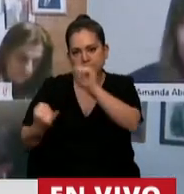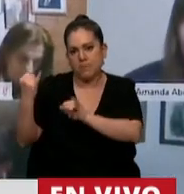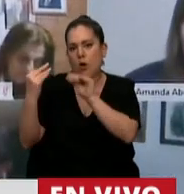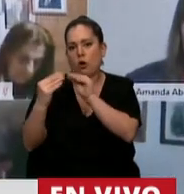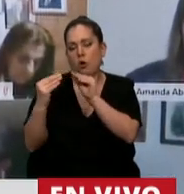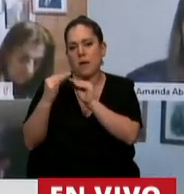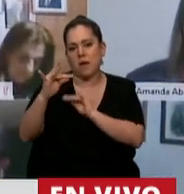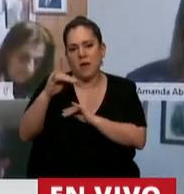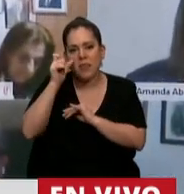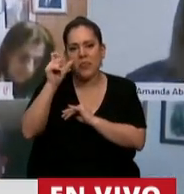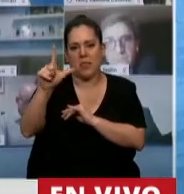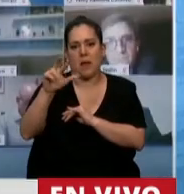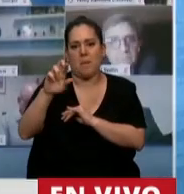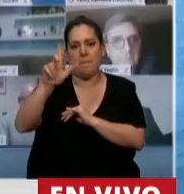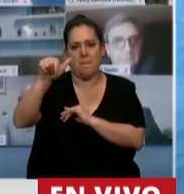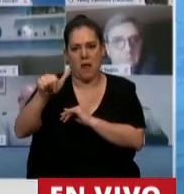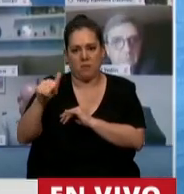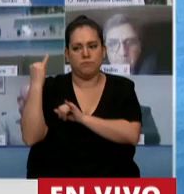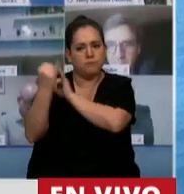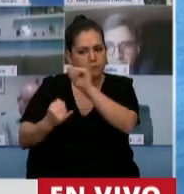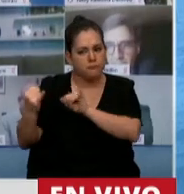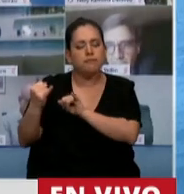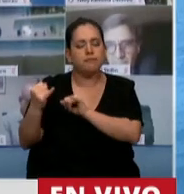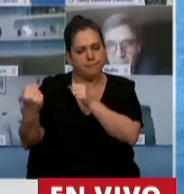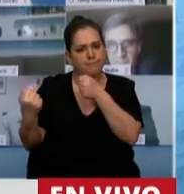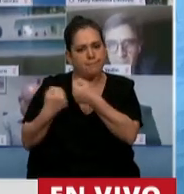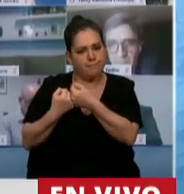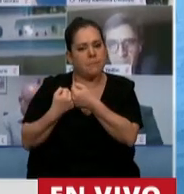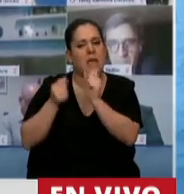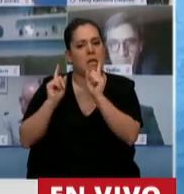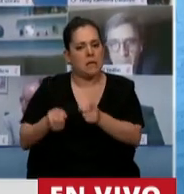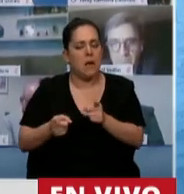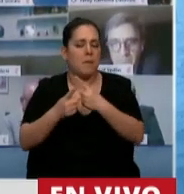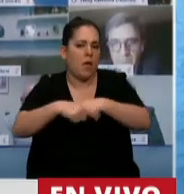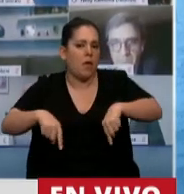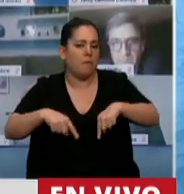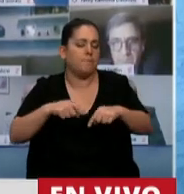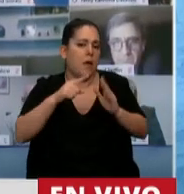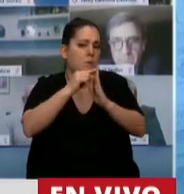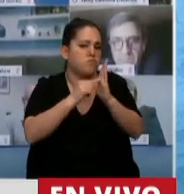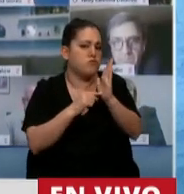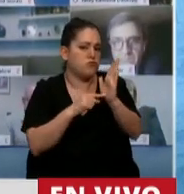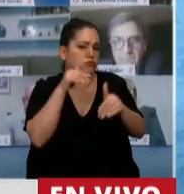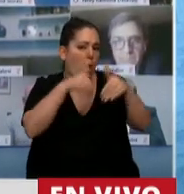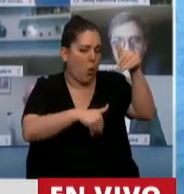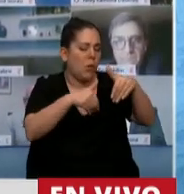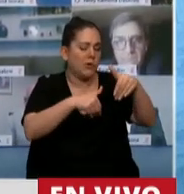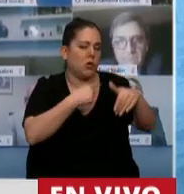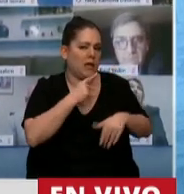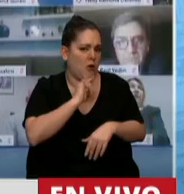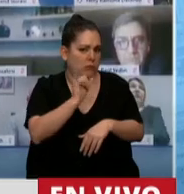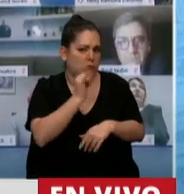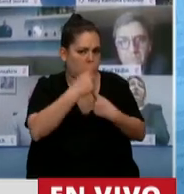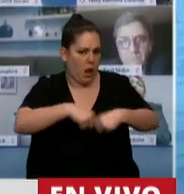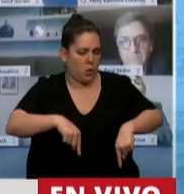compañera Romina del Pla y también apoyar los planteos que va a hacer en la discusión en particular. Creo que